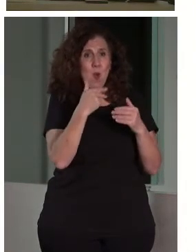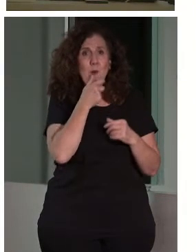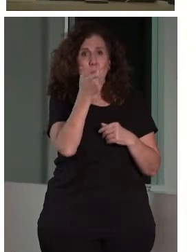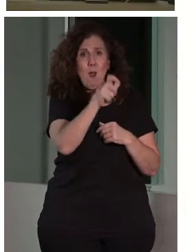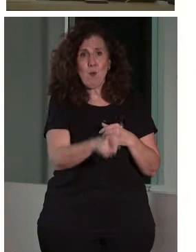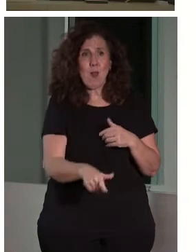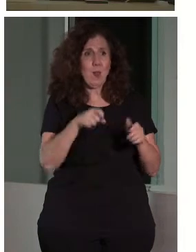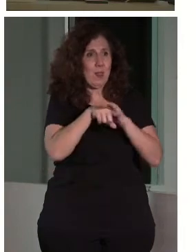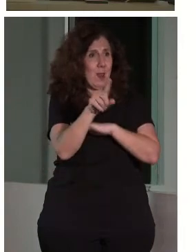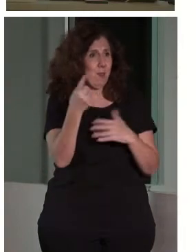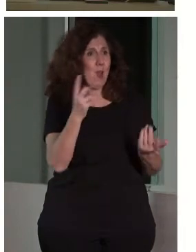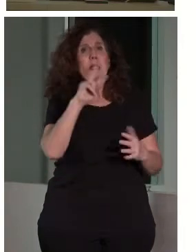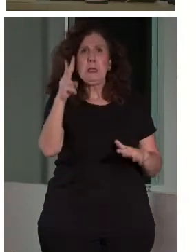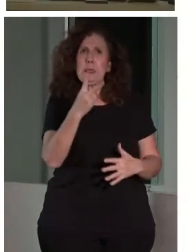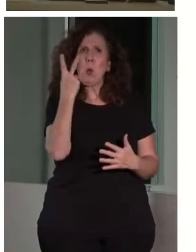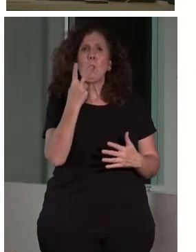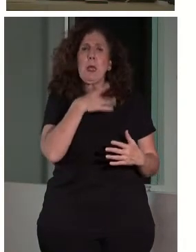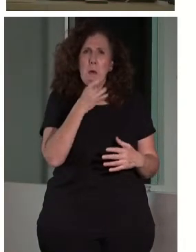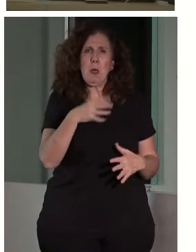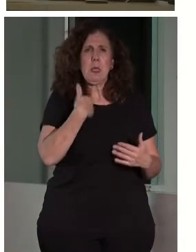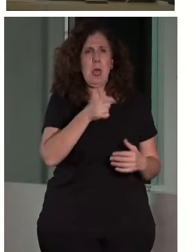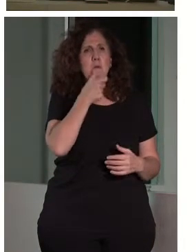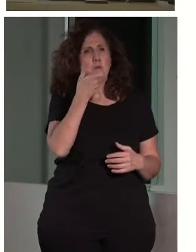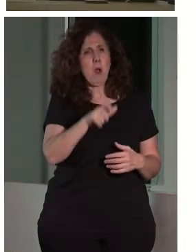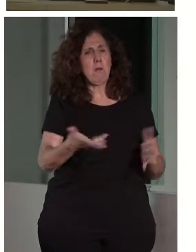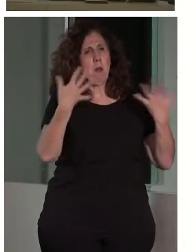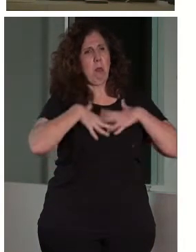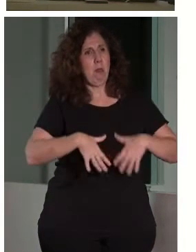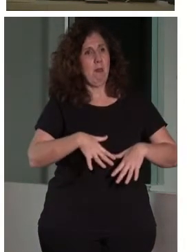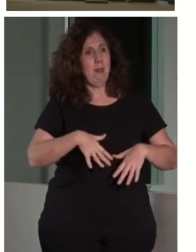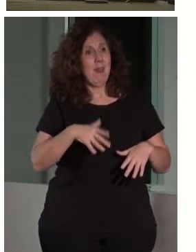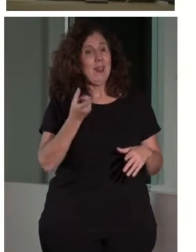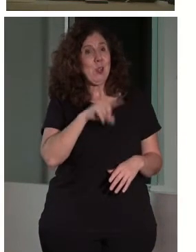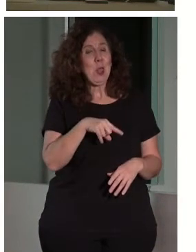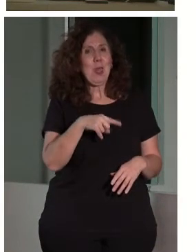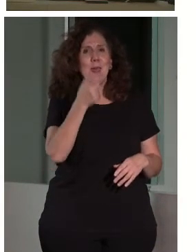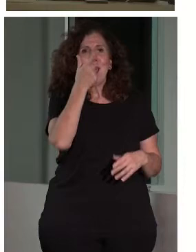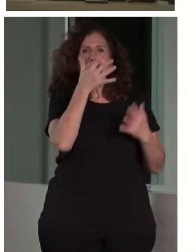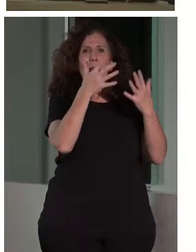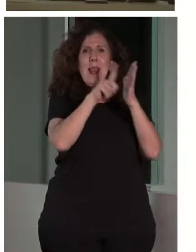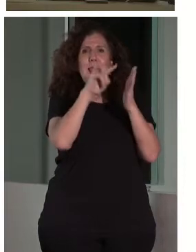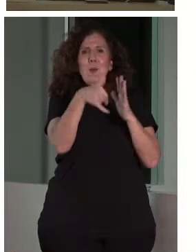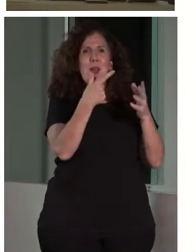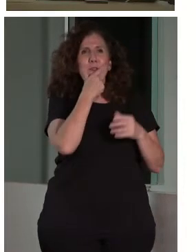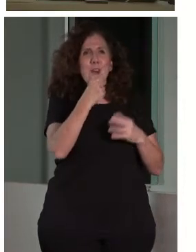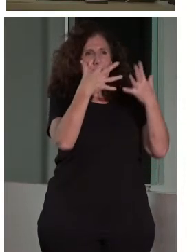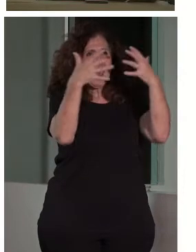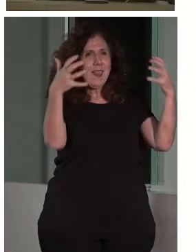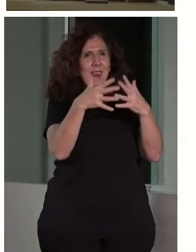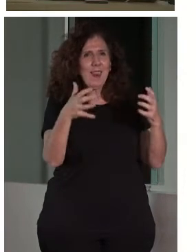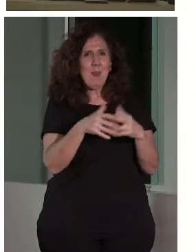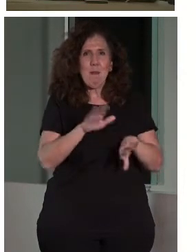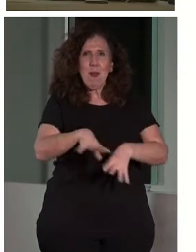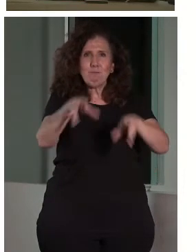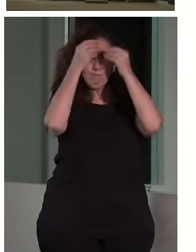Están en ello. En secundaria ya lo tendrán. Por lo tanto, la manera de escribir en lenguaje fácil para ellos es fantástica. Es fantástica.